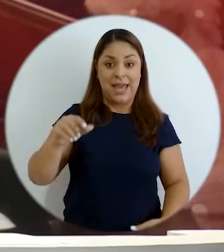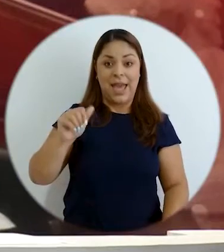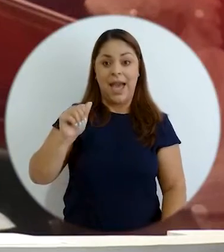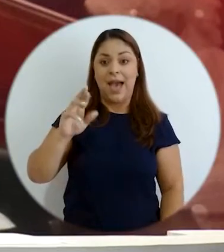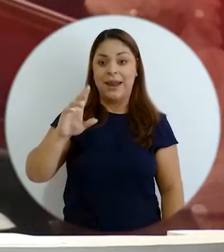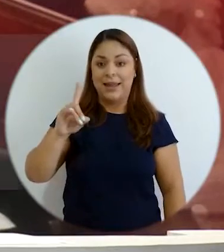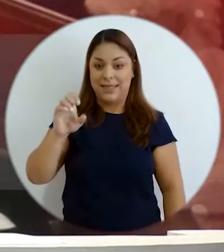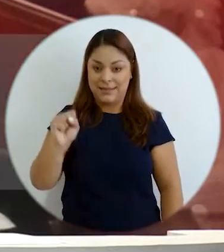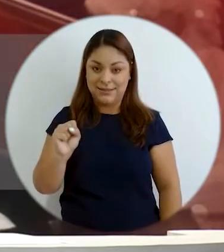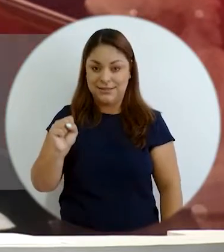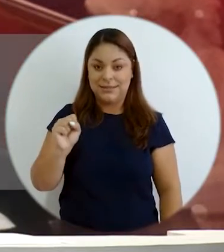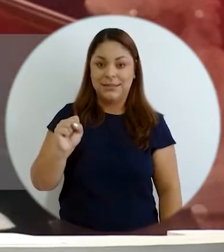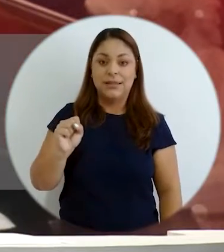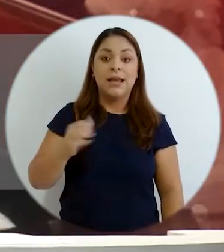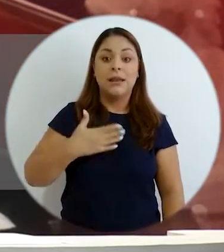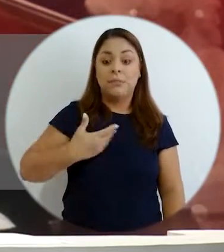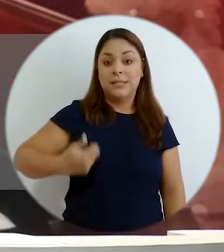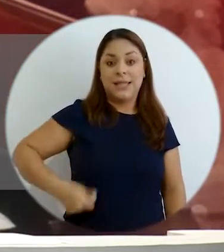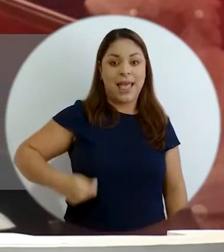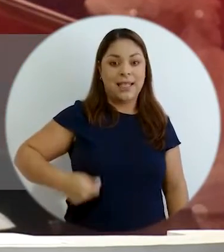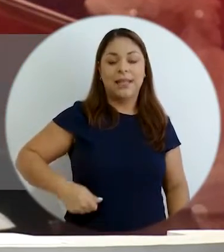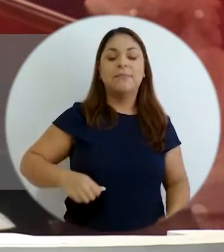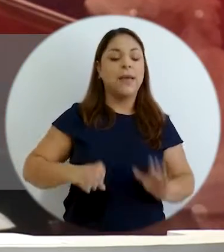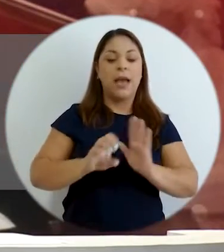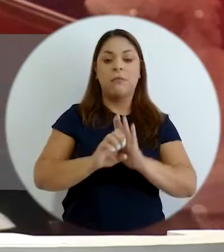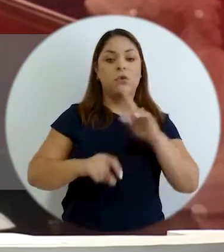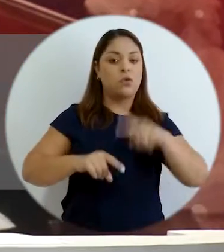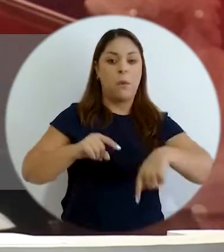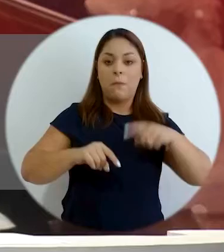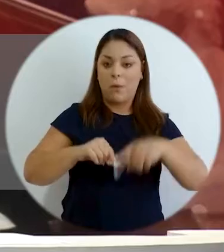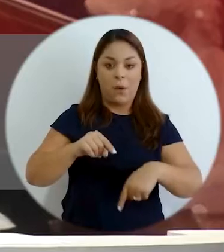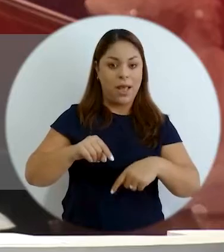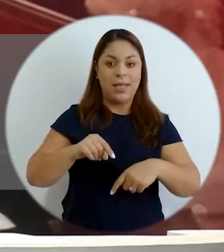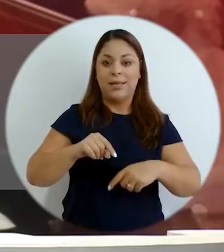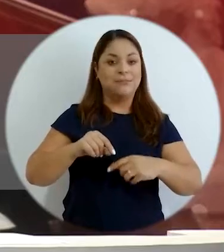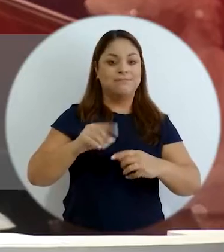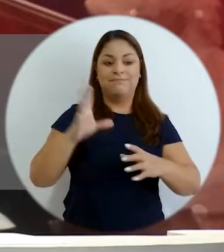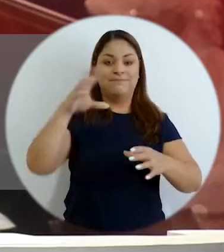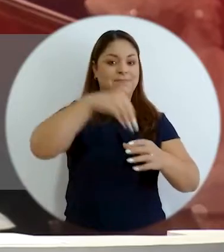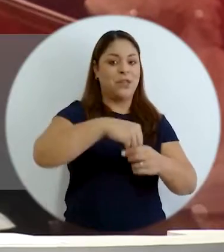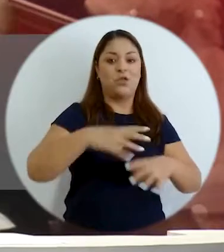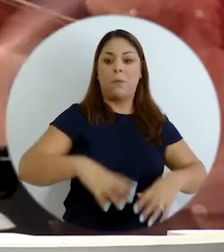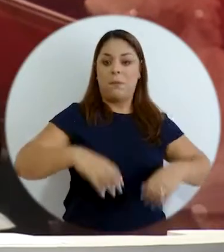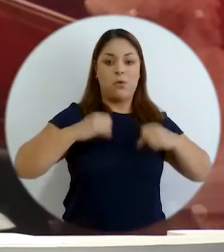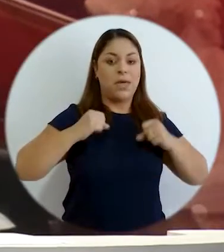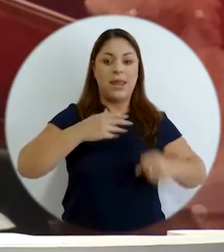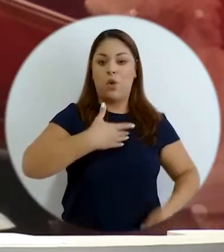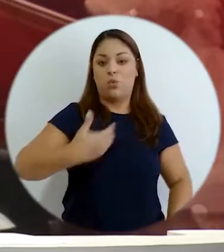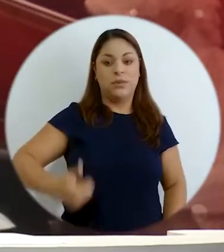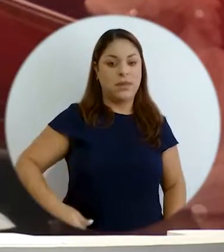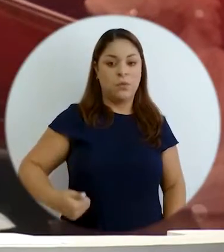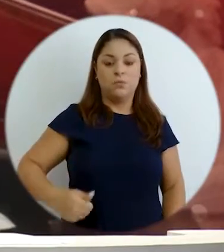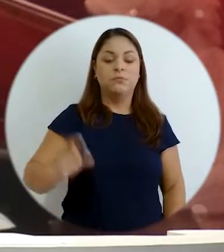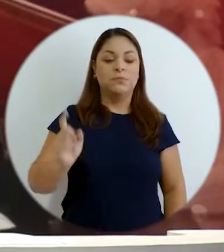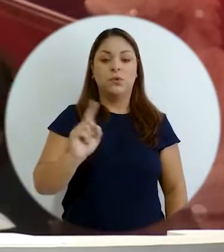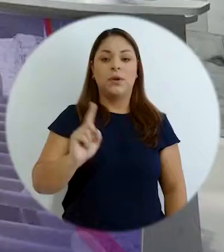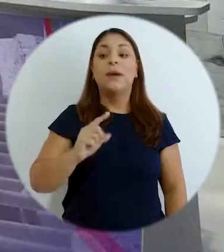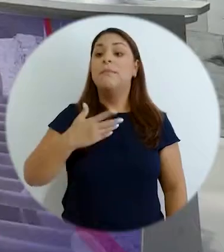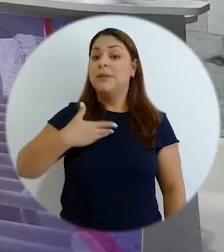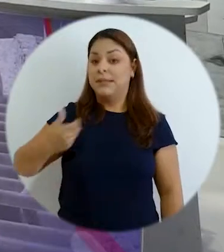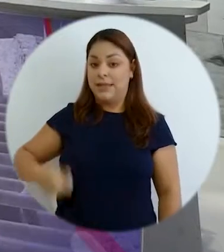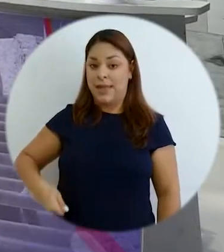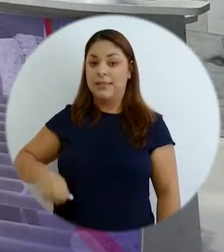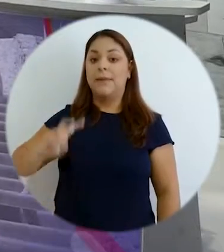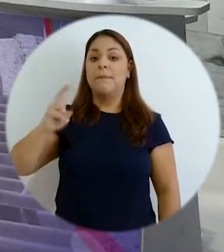que los presidentes no pueden ser los cargos de presidentes no pueden ser ocupados por personeros del poder ejecutivo o sea tienen que estar